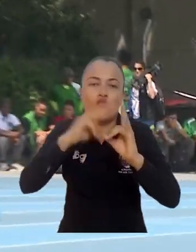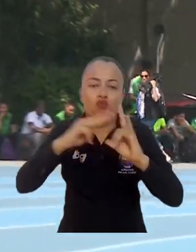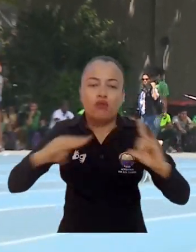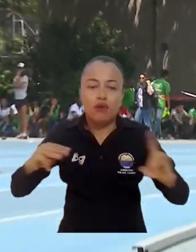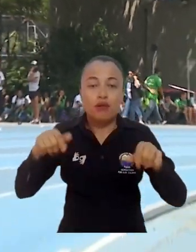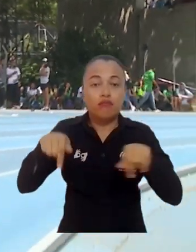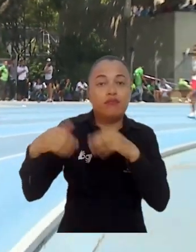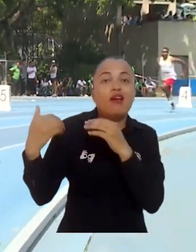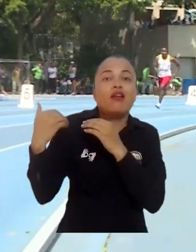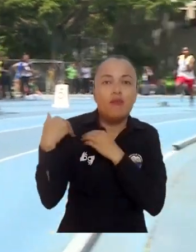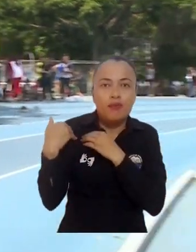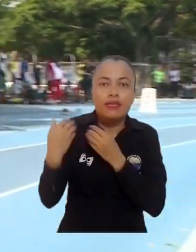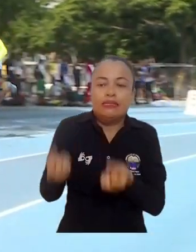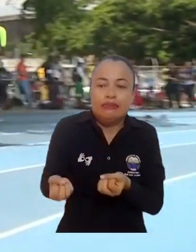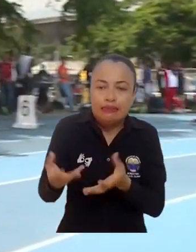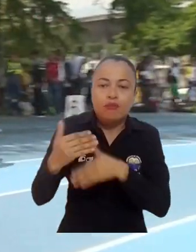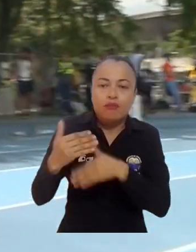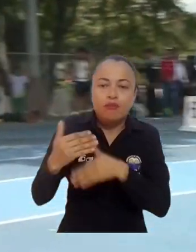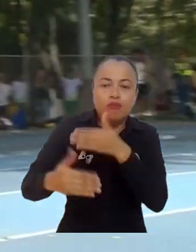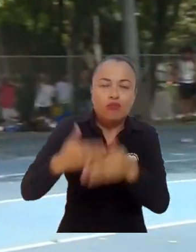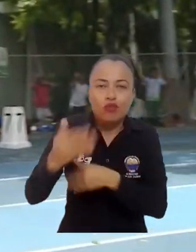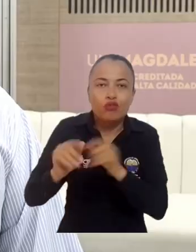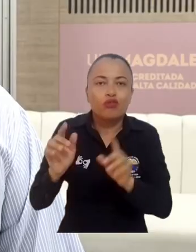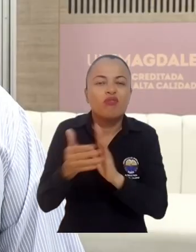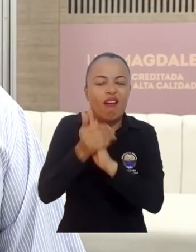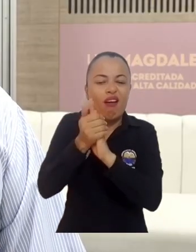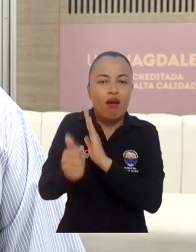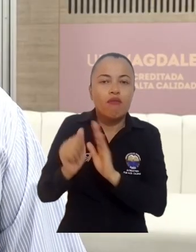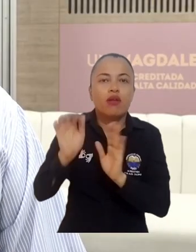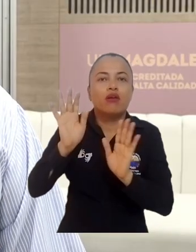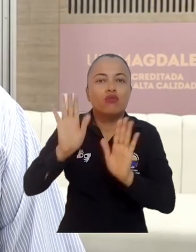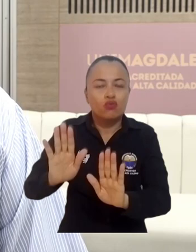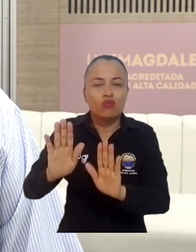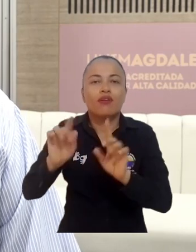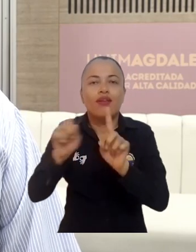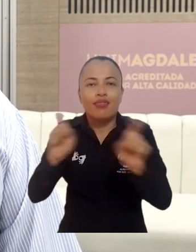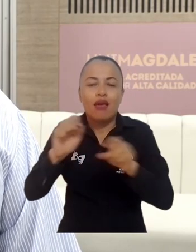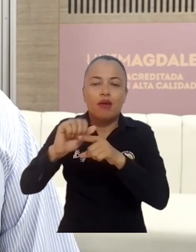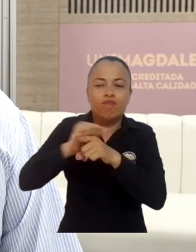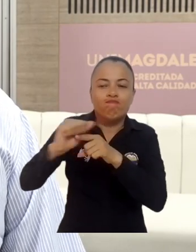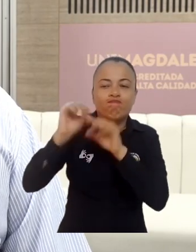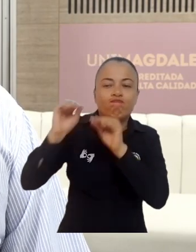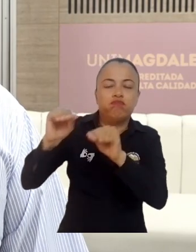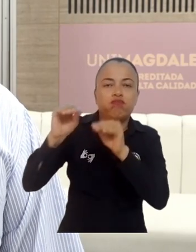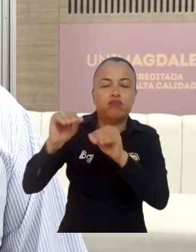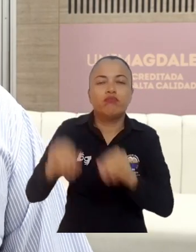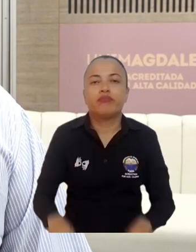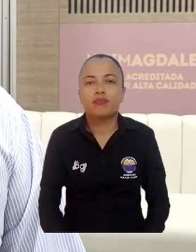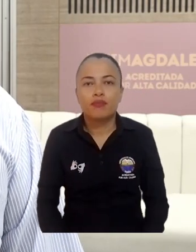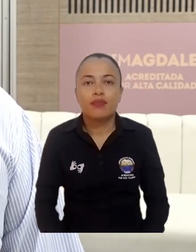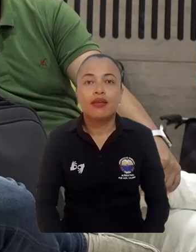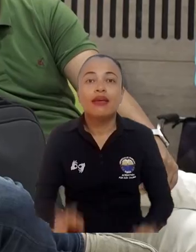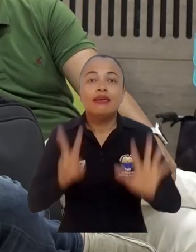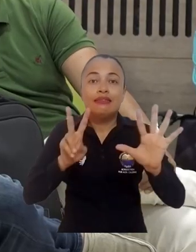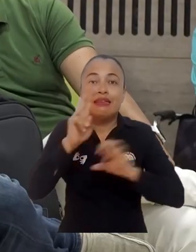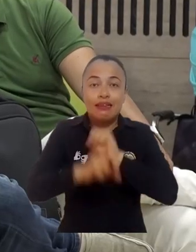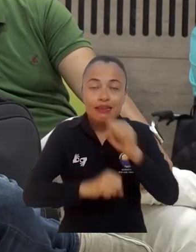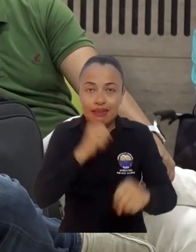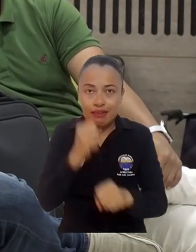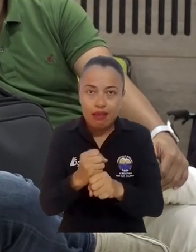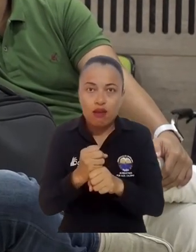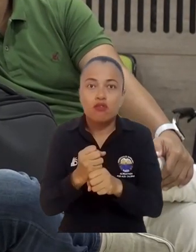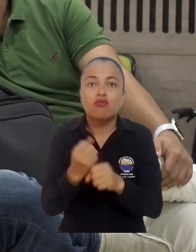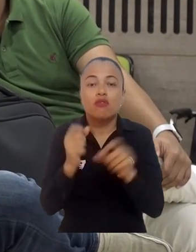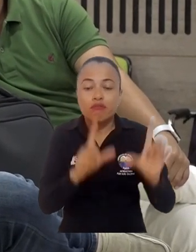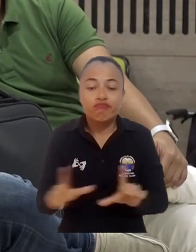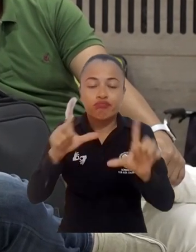misión para llevar y especializar y formar en toda la expertise y la especificidad del entrenamiento deportivo. En siete